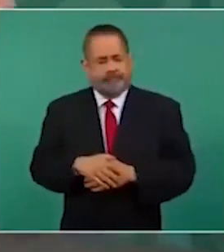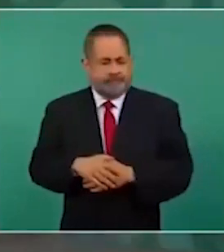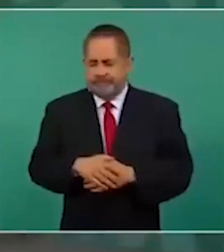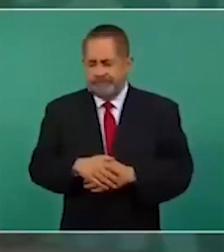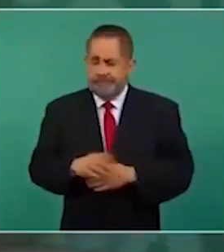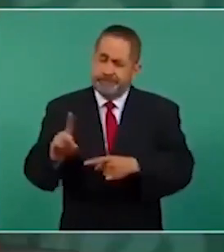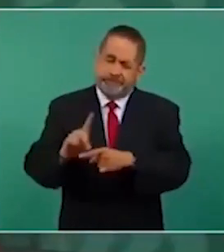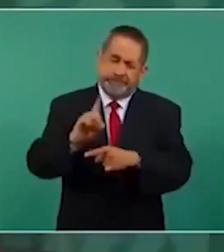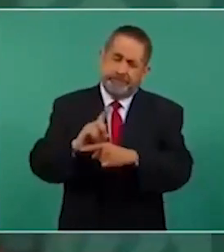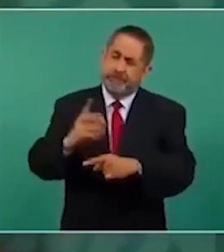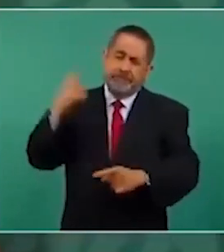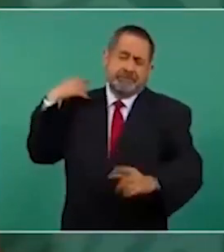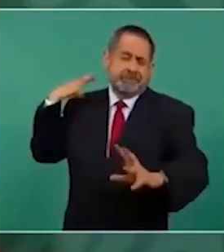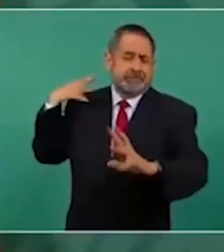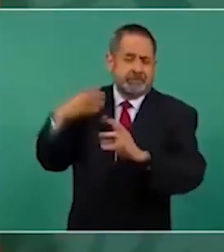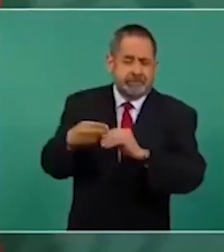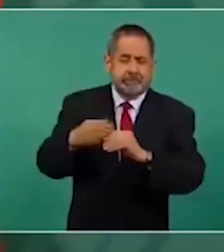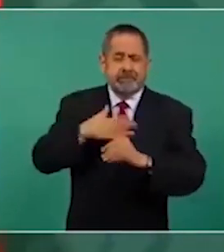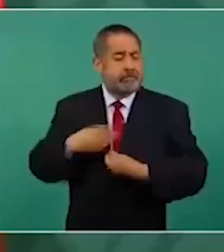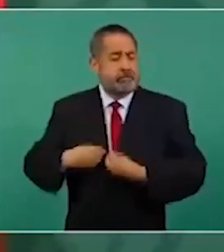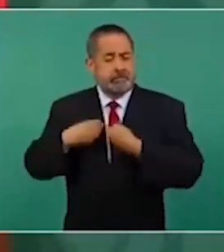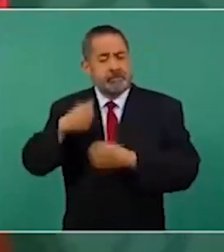mi vida pública.